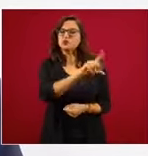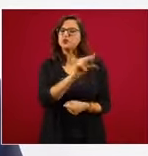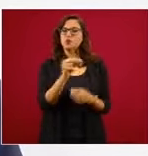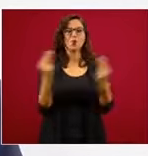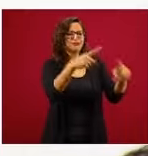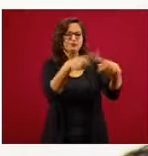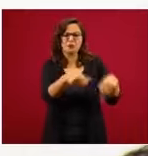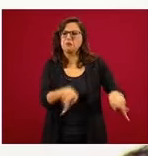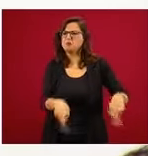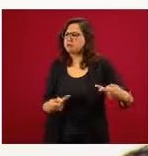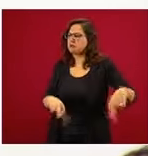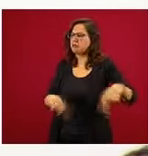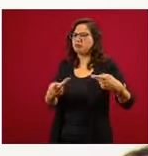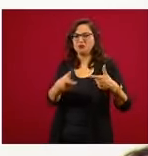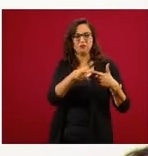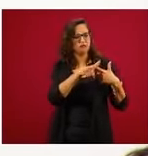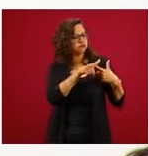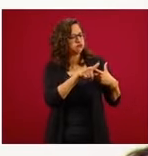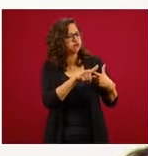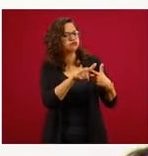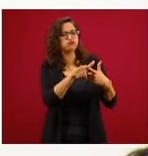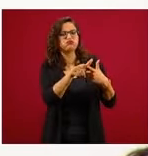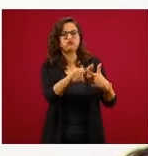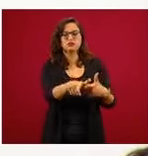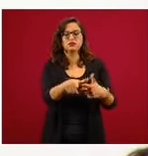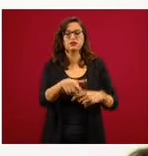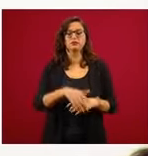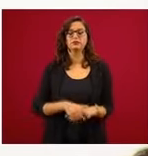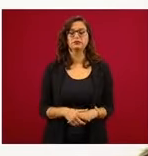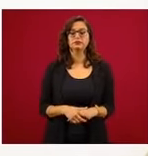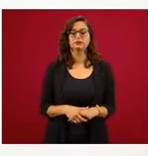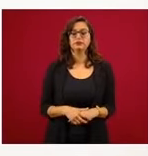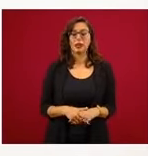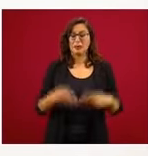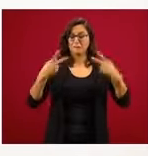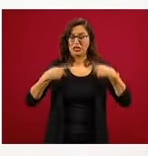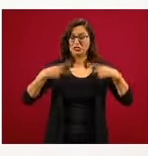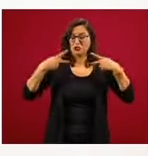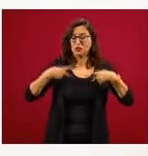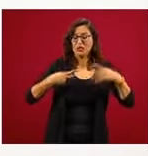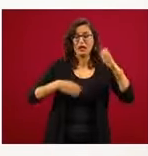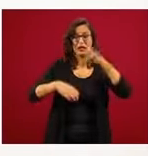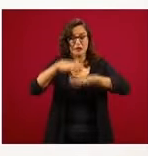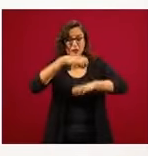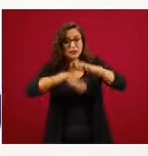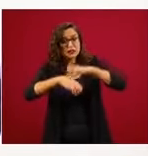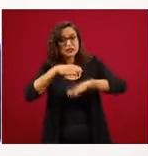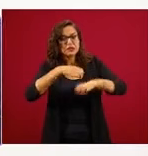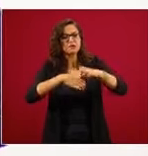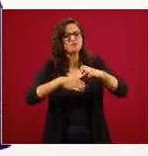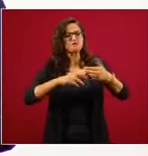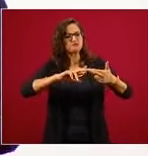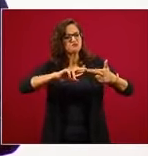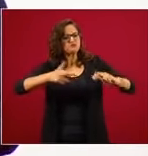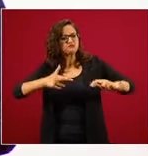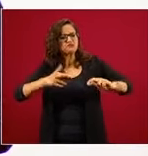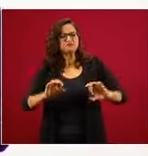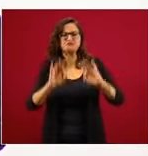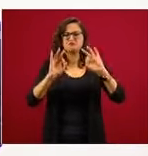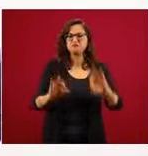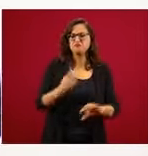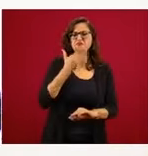rescatados. La relación con los empresarios ha sido buena y respetuosa.